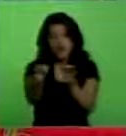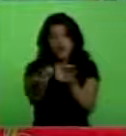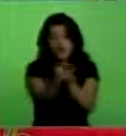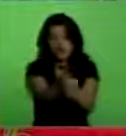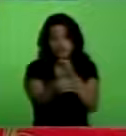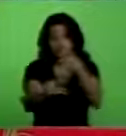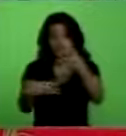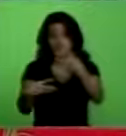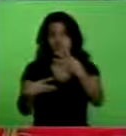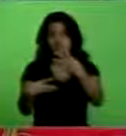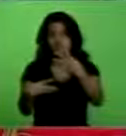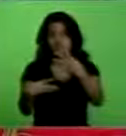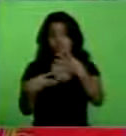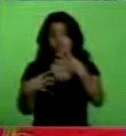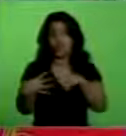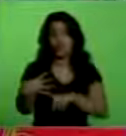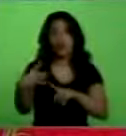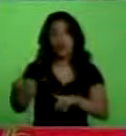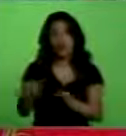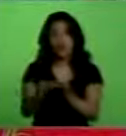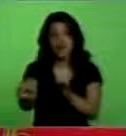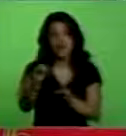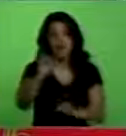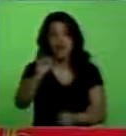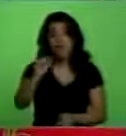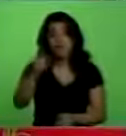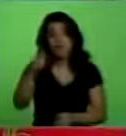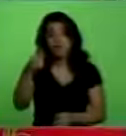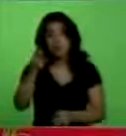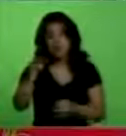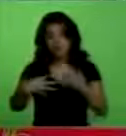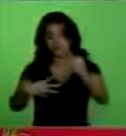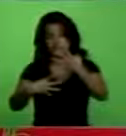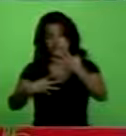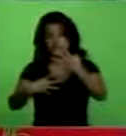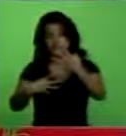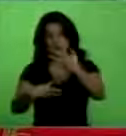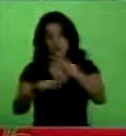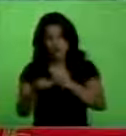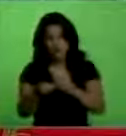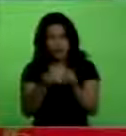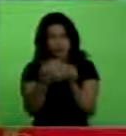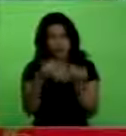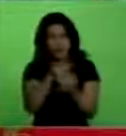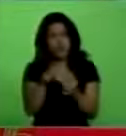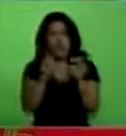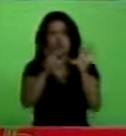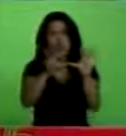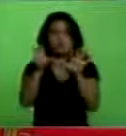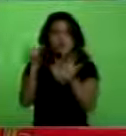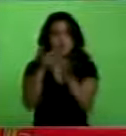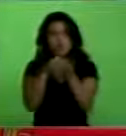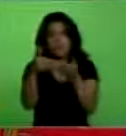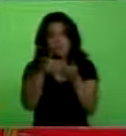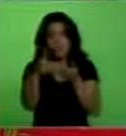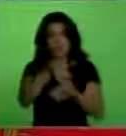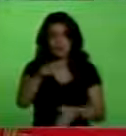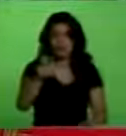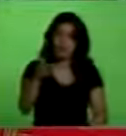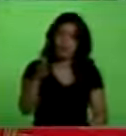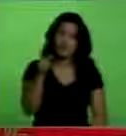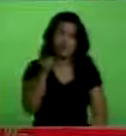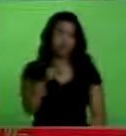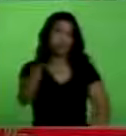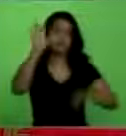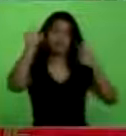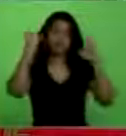y Antiguo Arruda. Casi 80 millones de habitantes, con los cuales podemos hacer un mundo